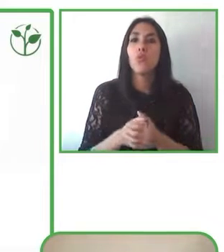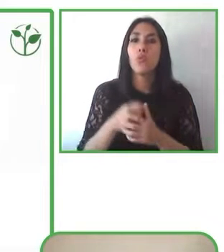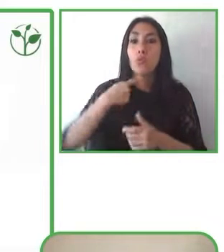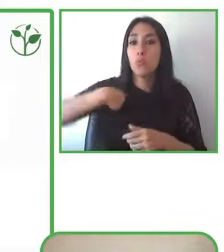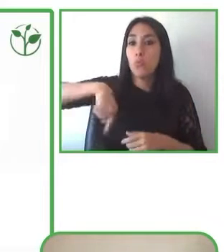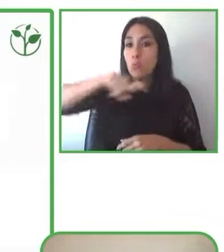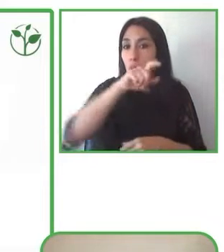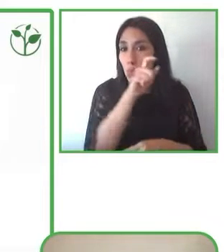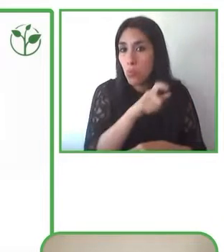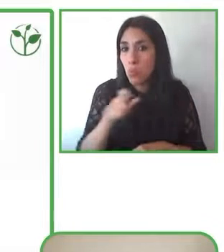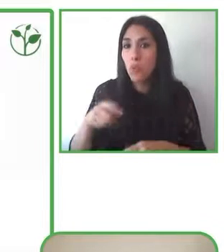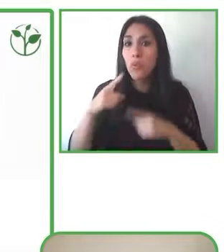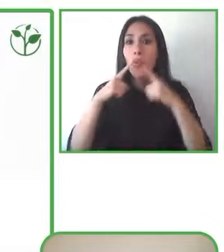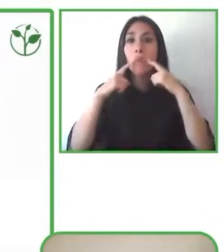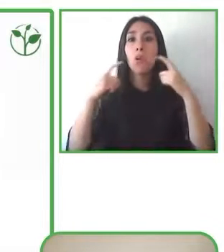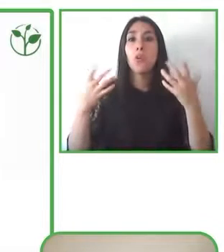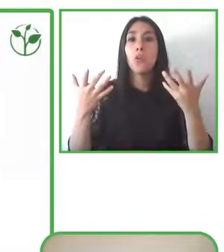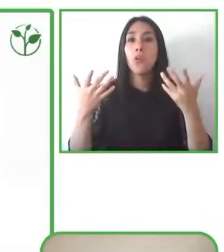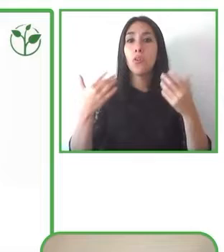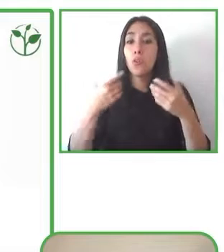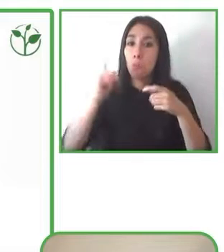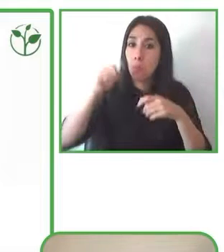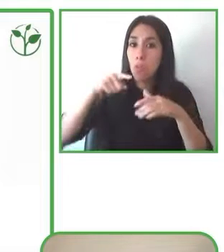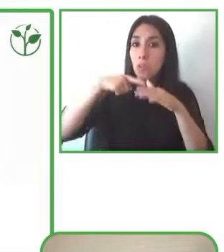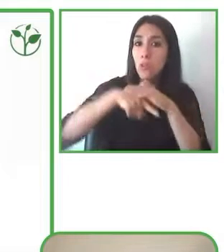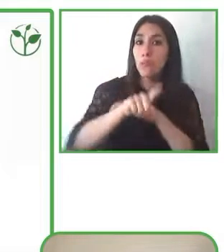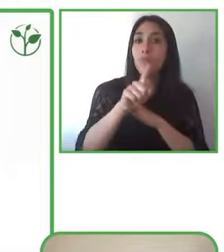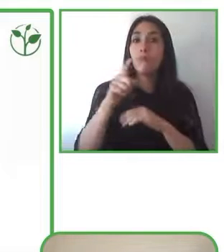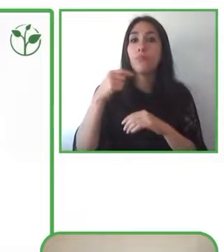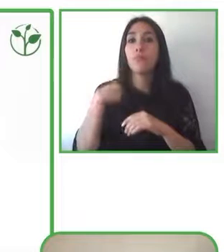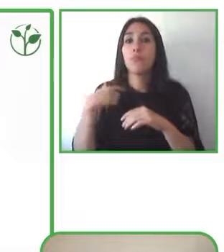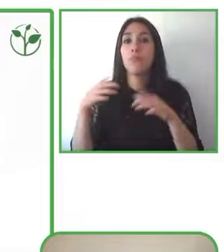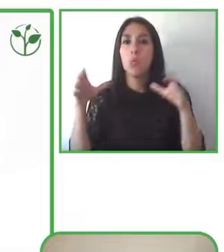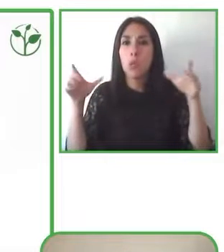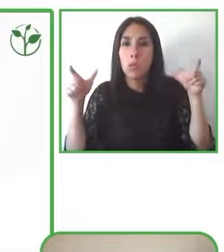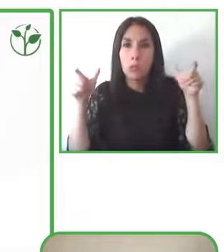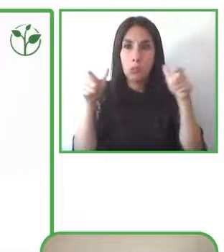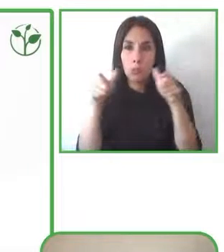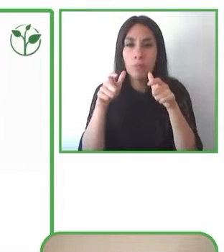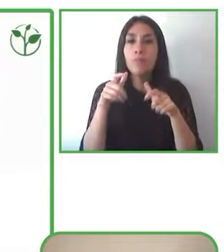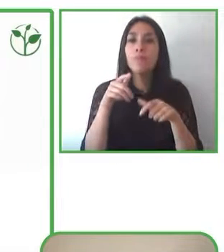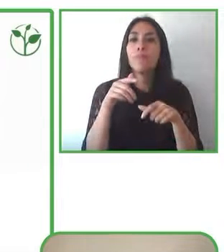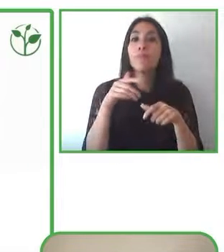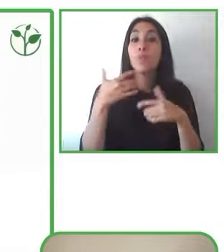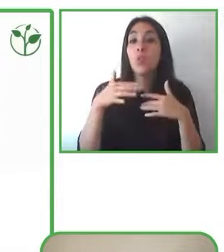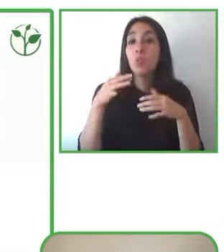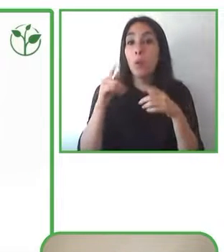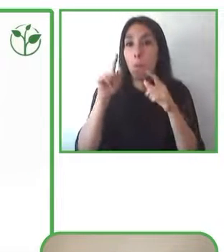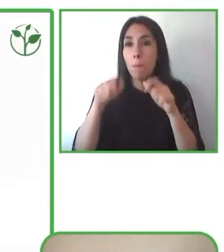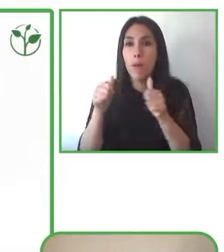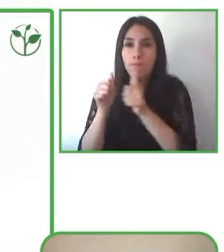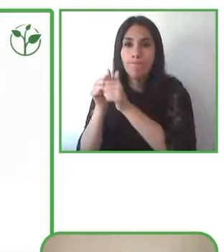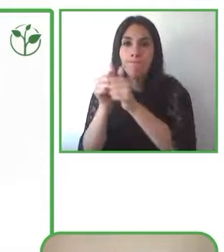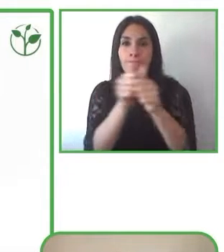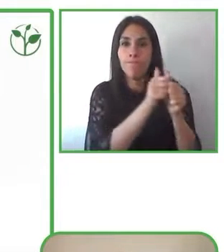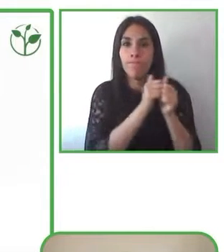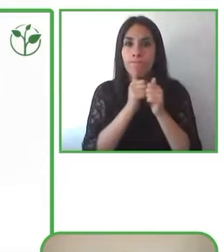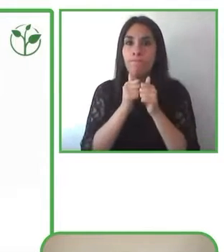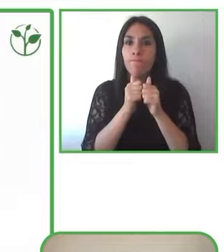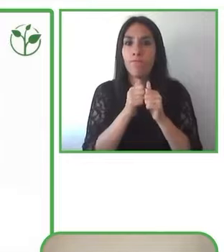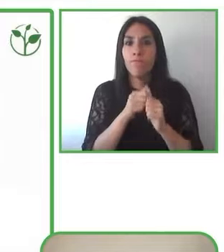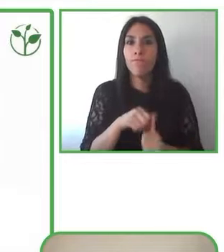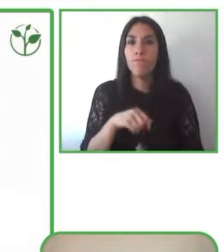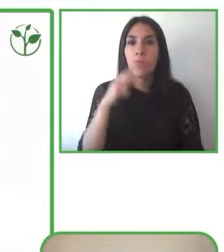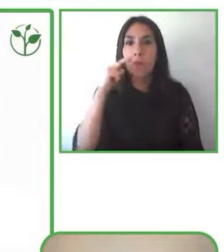que trabajen que trabajen juntos etcétera por eso no solo durante estas sesiones en vivo en las que